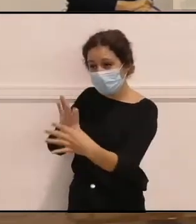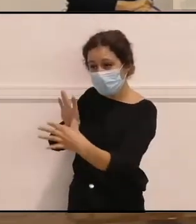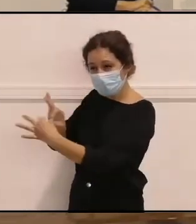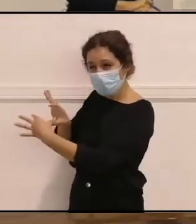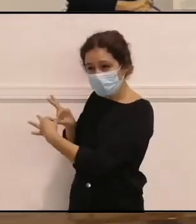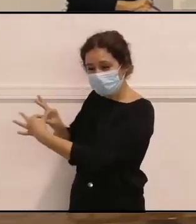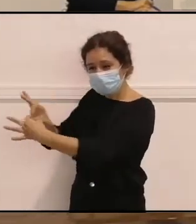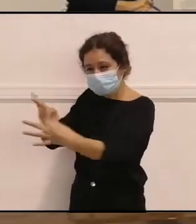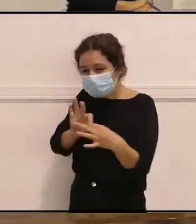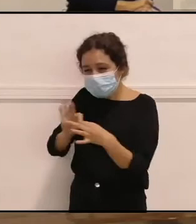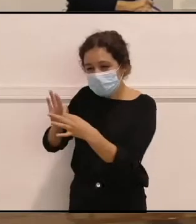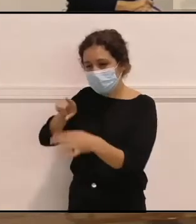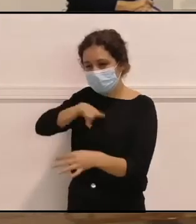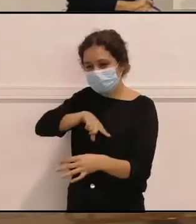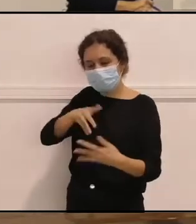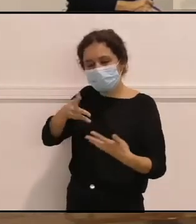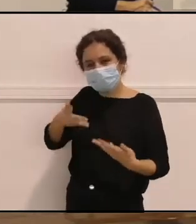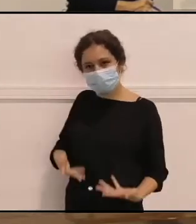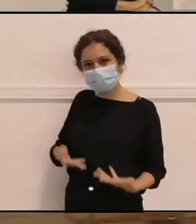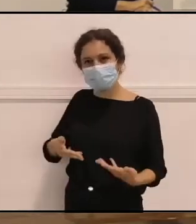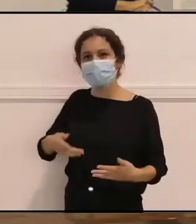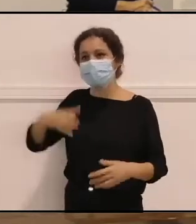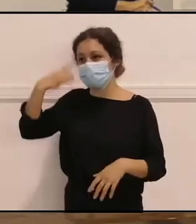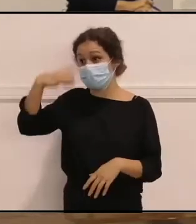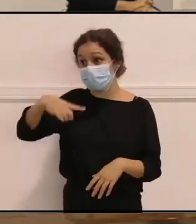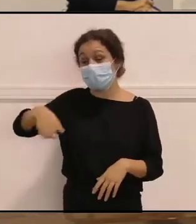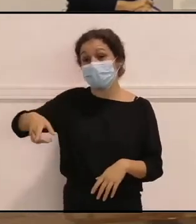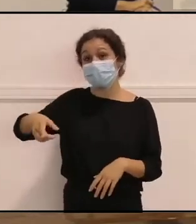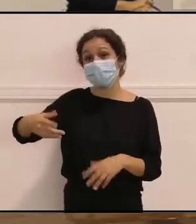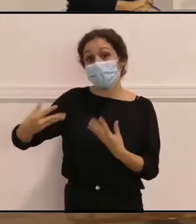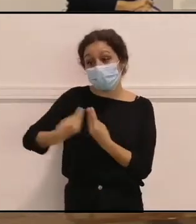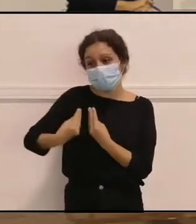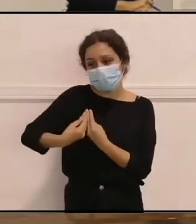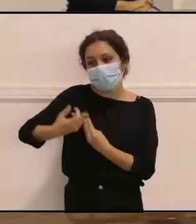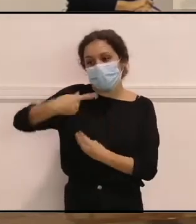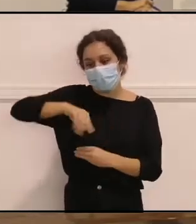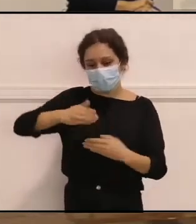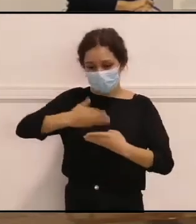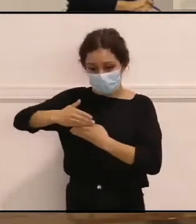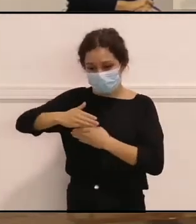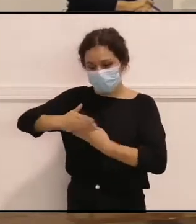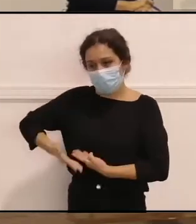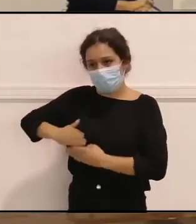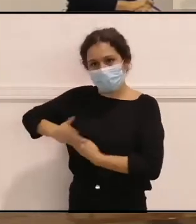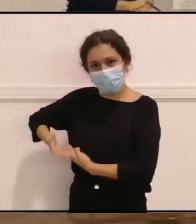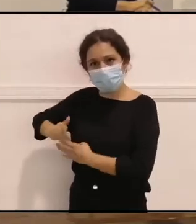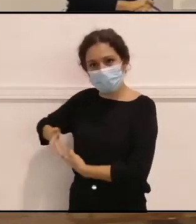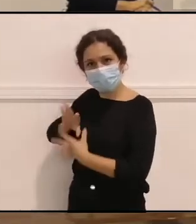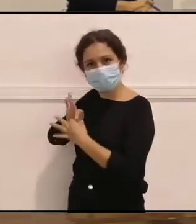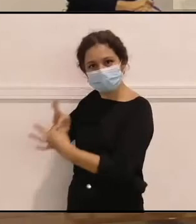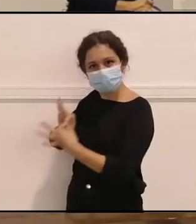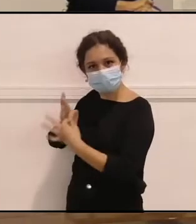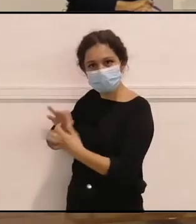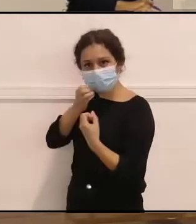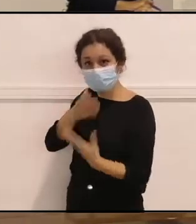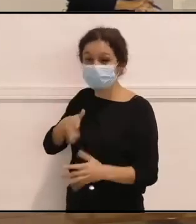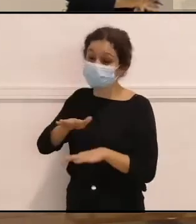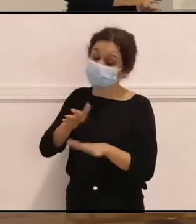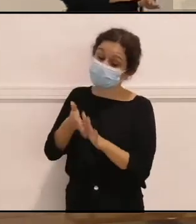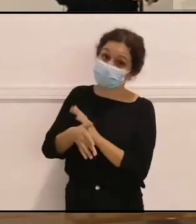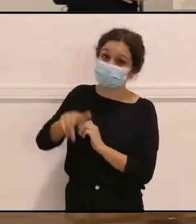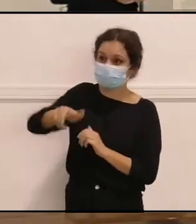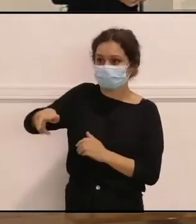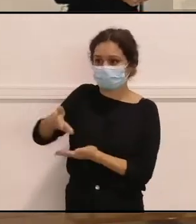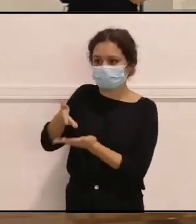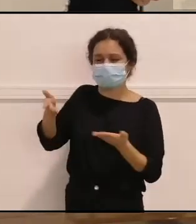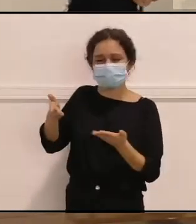relajada, con las que sé que puedo bajar escudos, ¿no? Esas, no sé, esas personas que, no